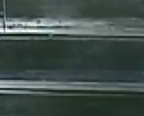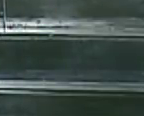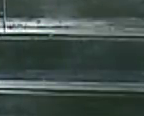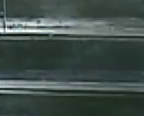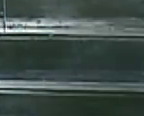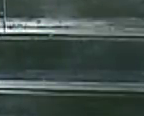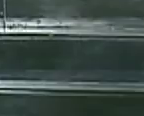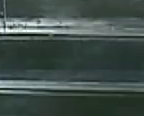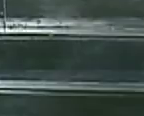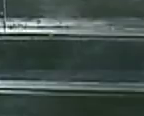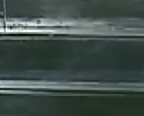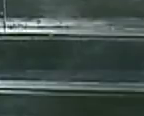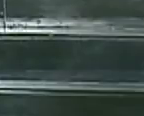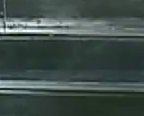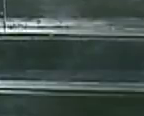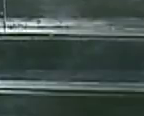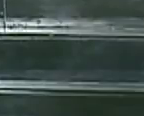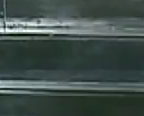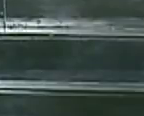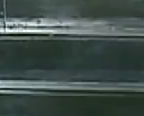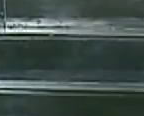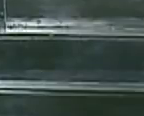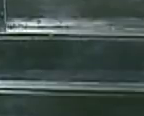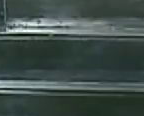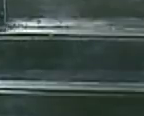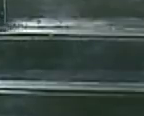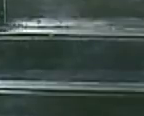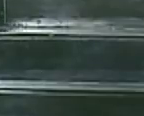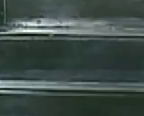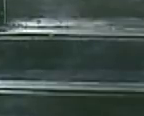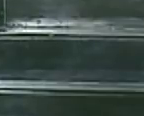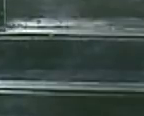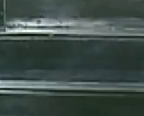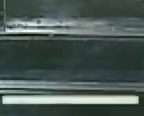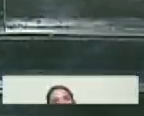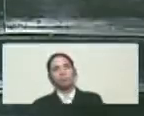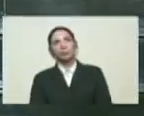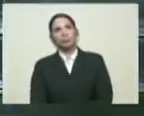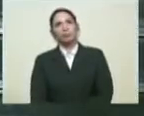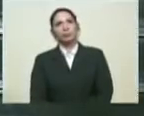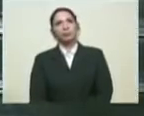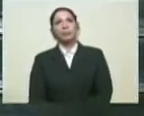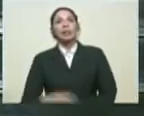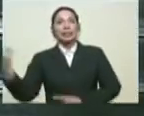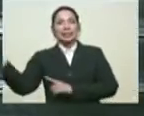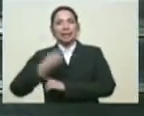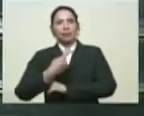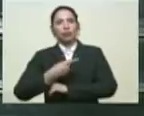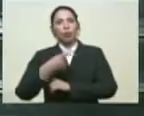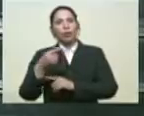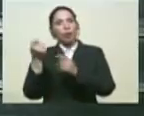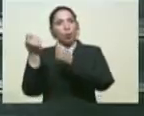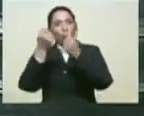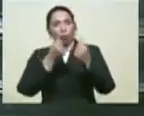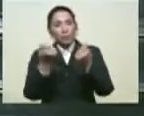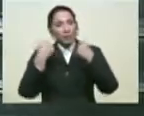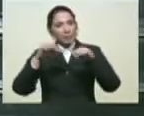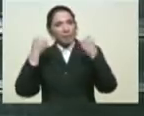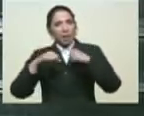que viene. Es prepararnos para superar las dificultades de las sanciones económicas. Es prepararnos para